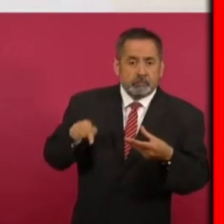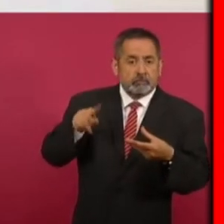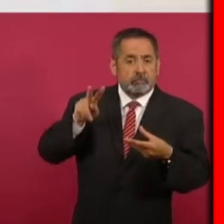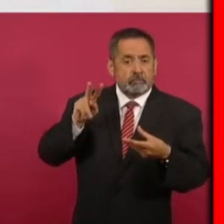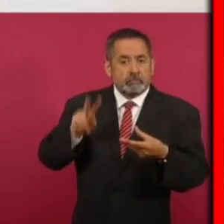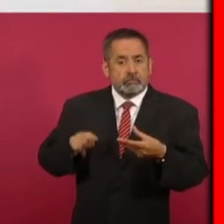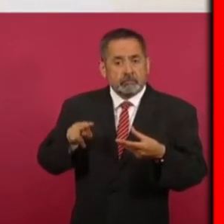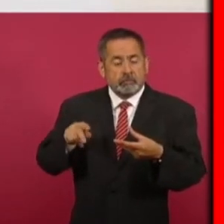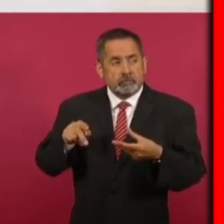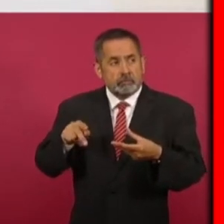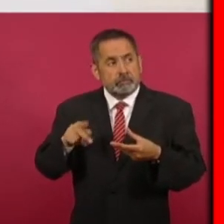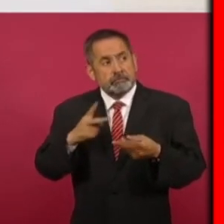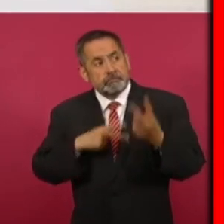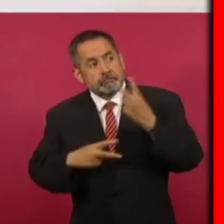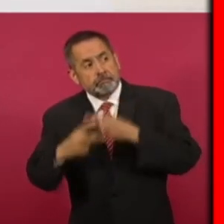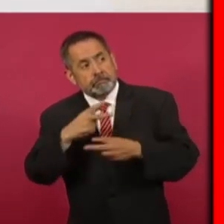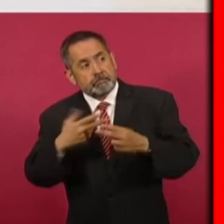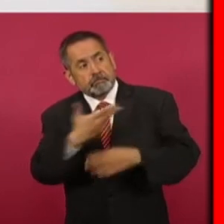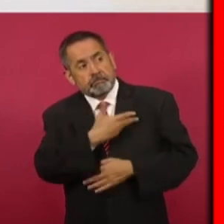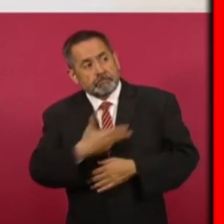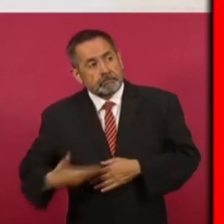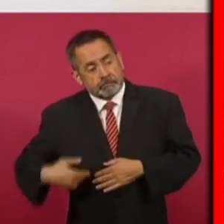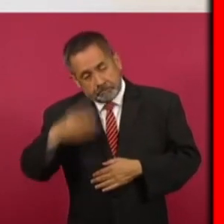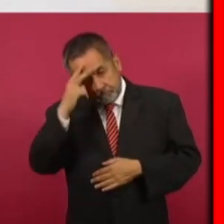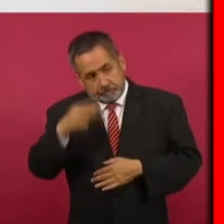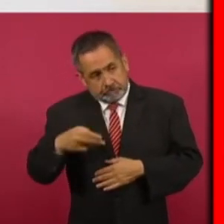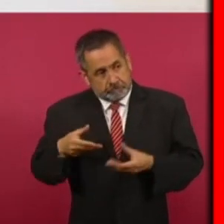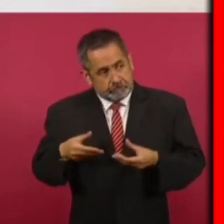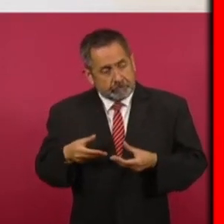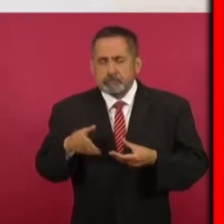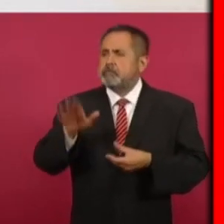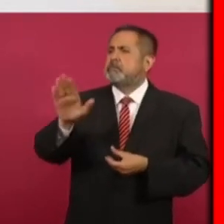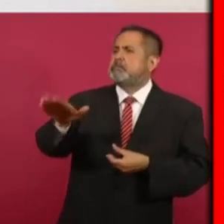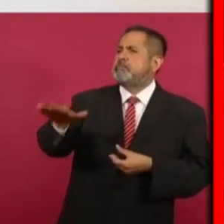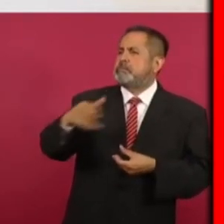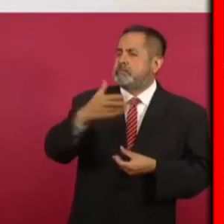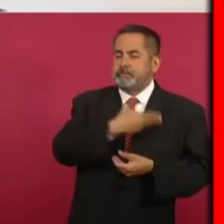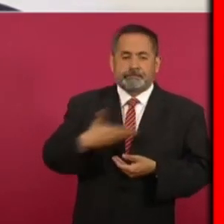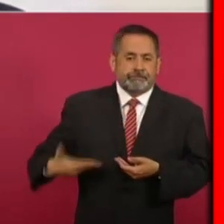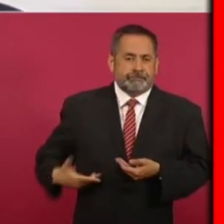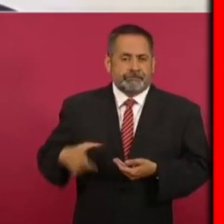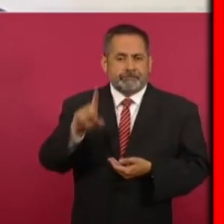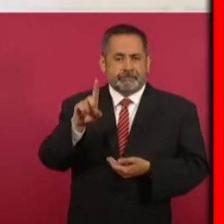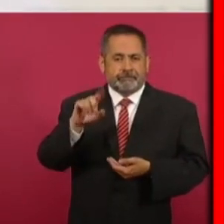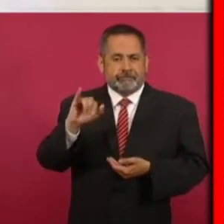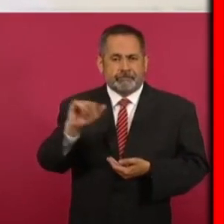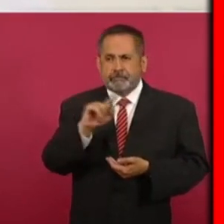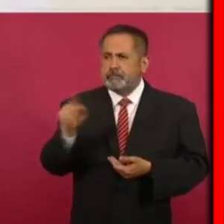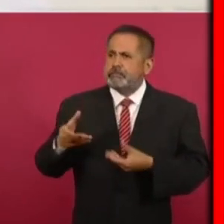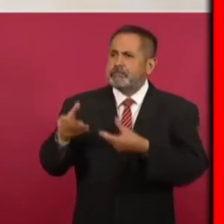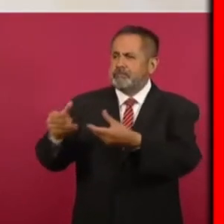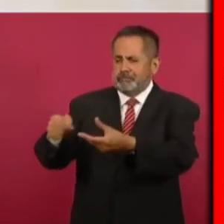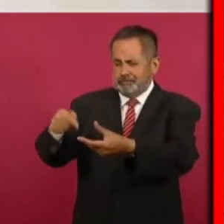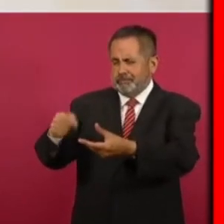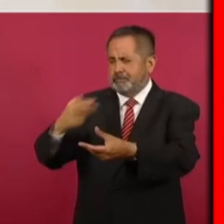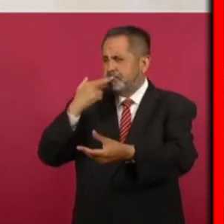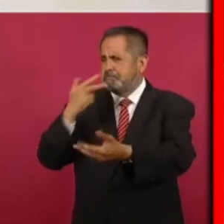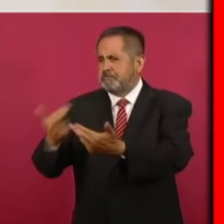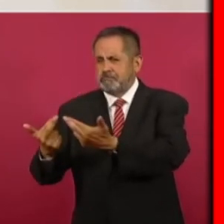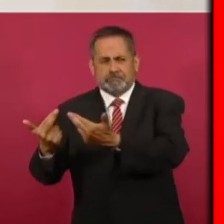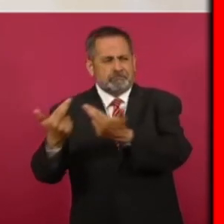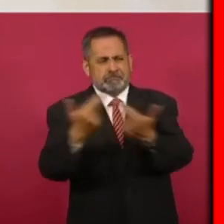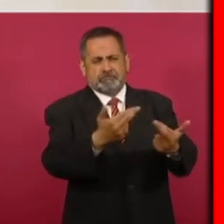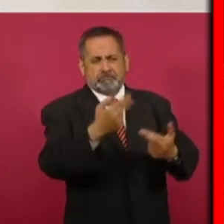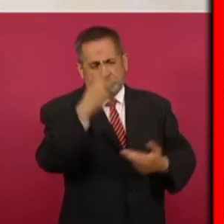visitaba Moscú habló con el presidente Díaz Canel para decir que querían ellos donar